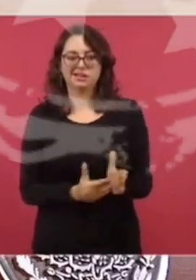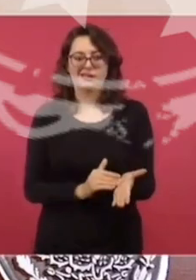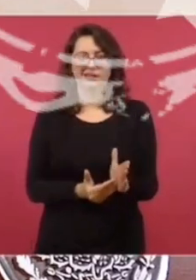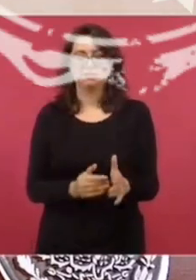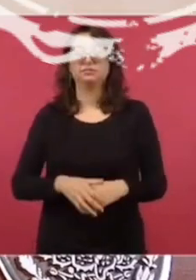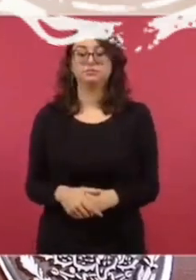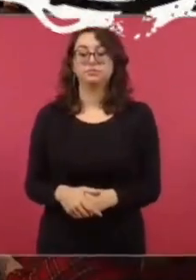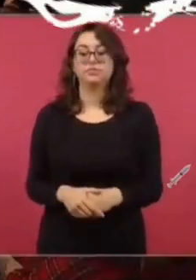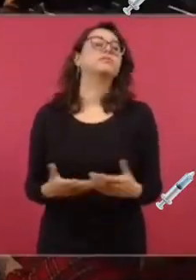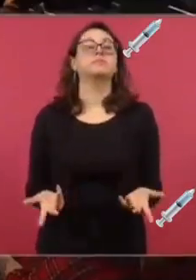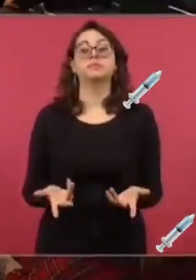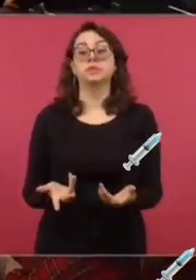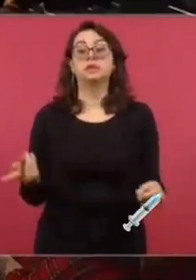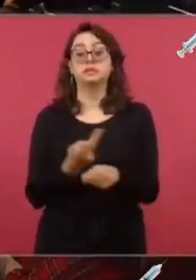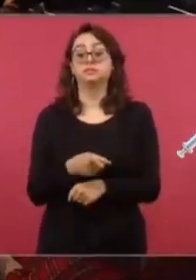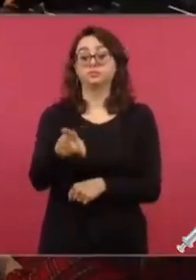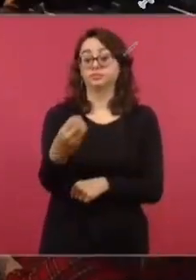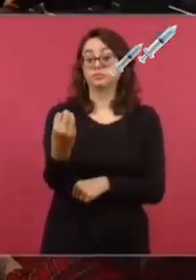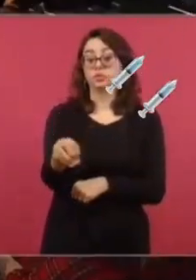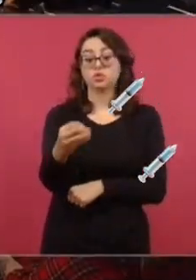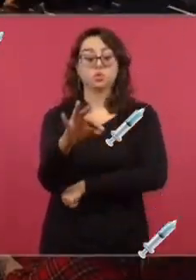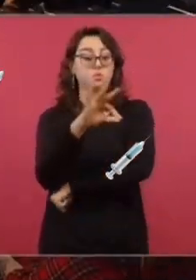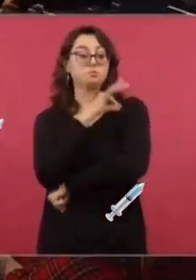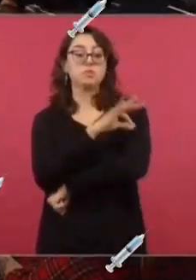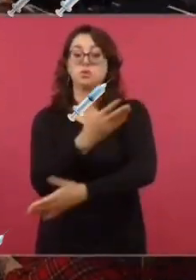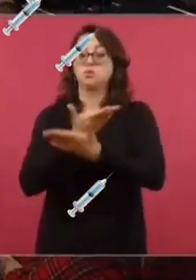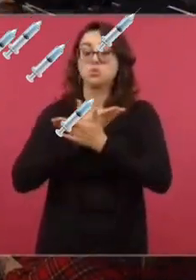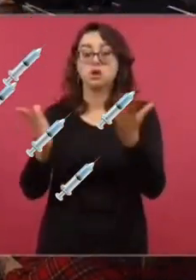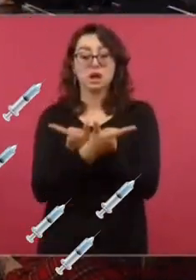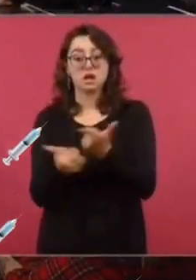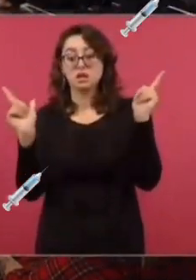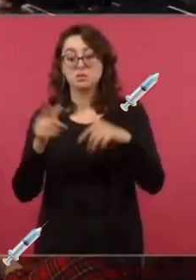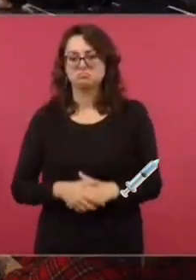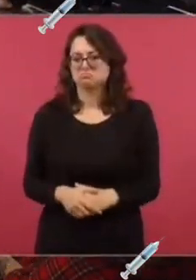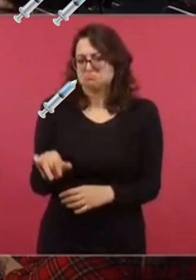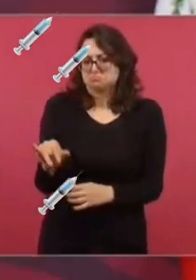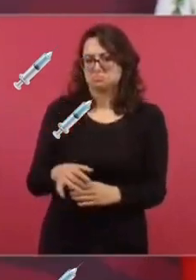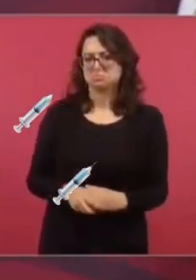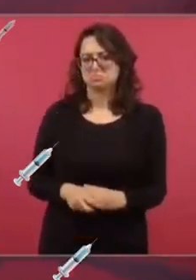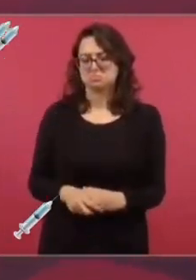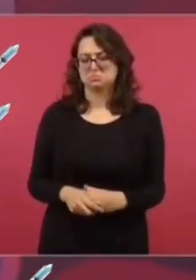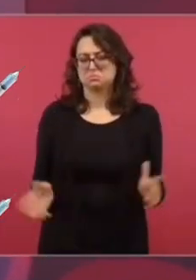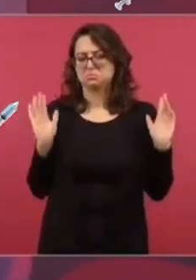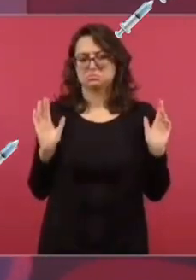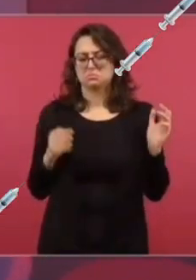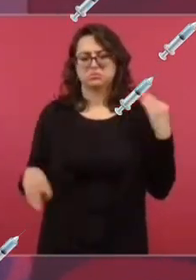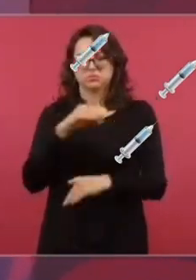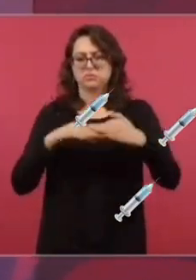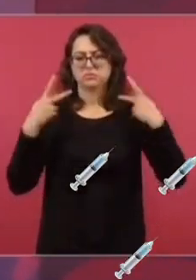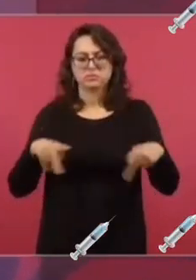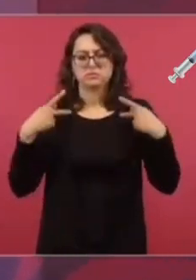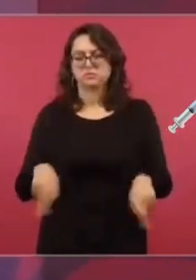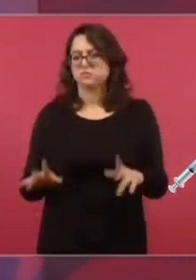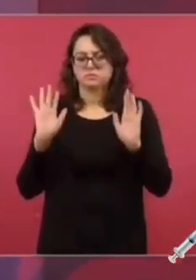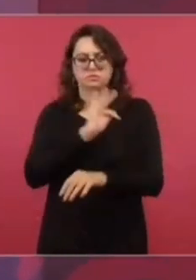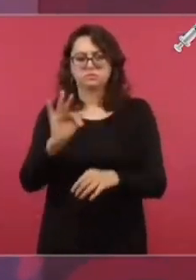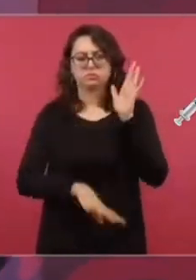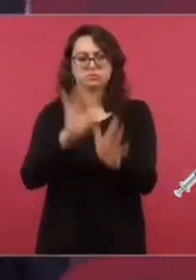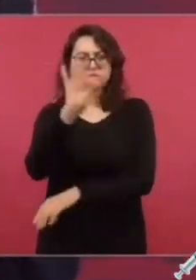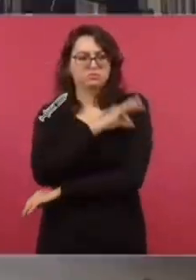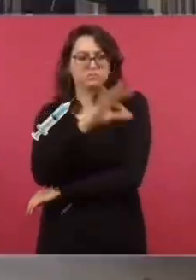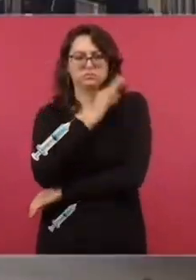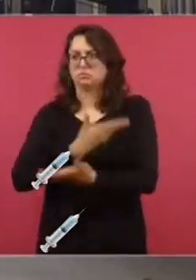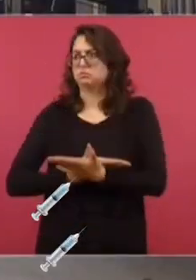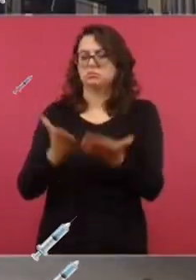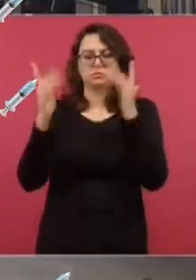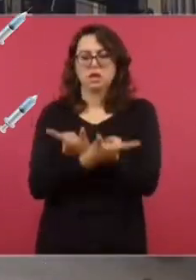Estamos hablando de que para este octubre, cuando empiece la campaña, ya podrá disponerse de cualquier vacuna, cualquier ciudadano. Sí, eso nunca lo hemos impedido. Nunca. No habrá la obligación. Es que no hay